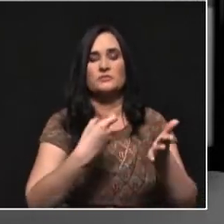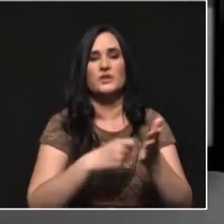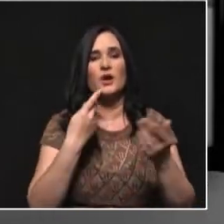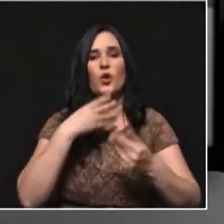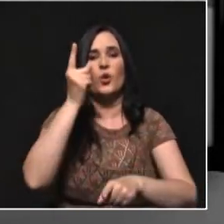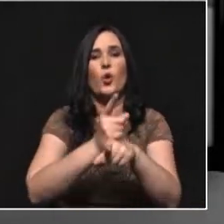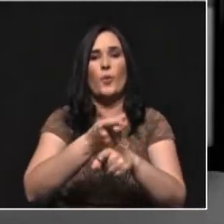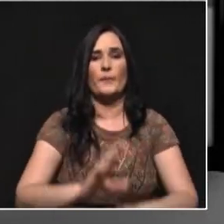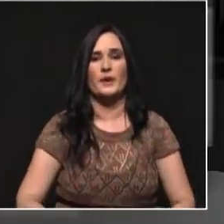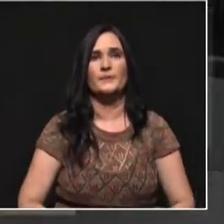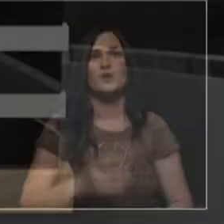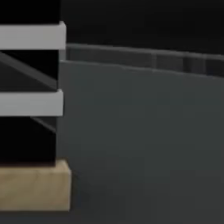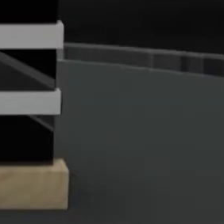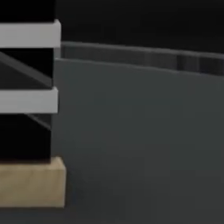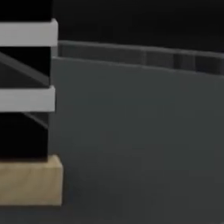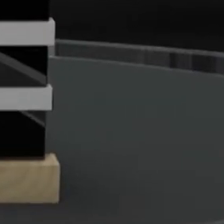en Teleantioquia, la lección esta noche.